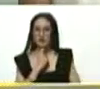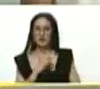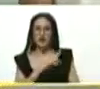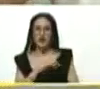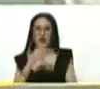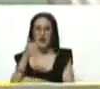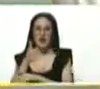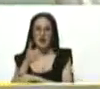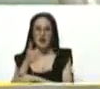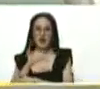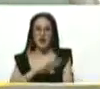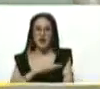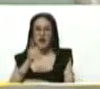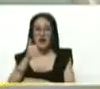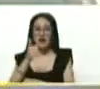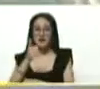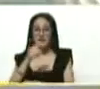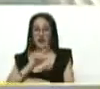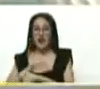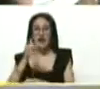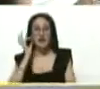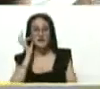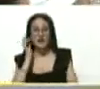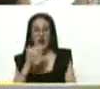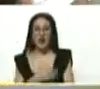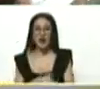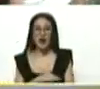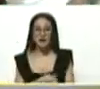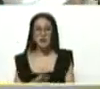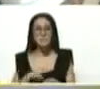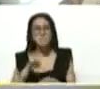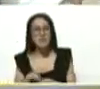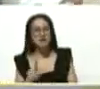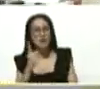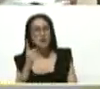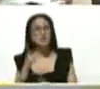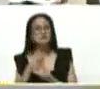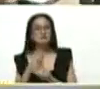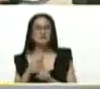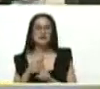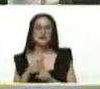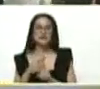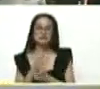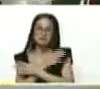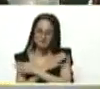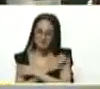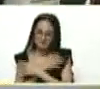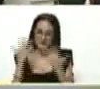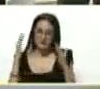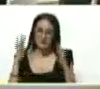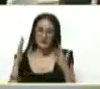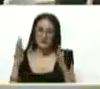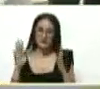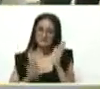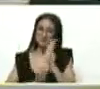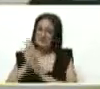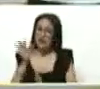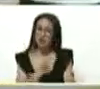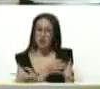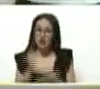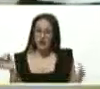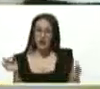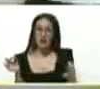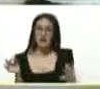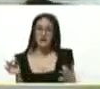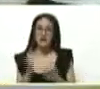jefes y jefas en la calle. Paso uno, éxito total, felicidades a todos los jefes y jefas de